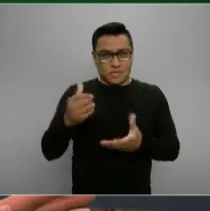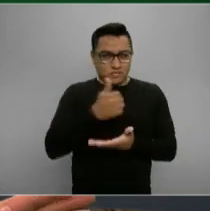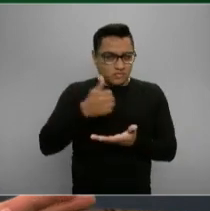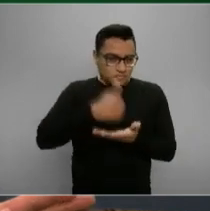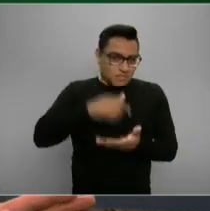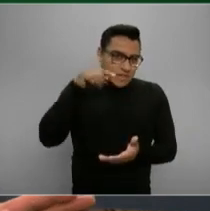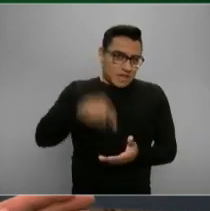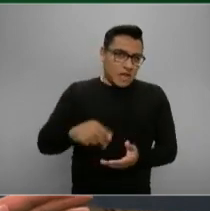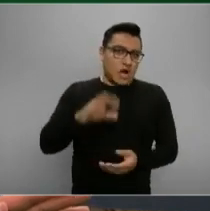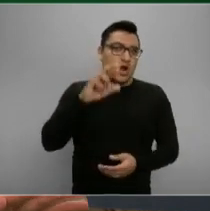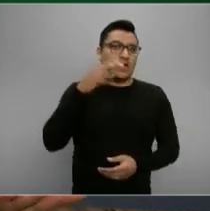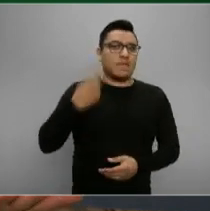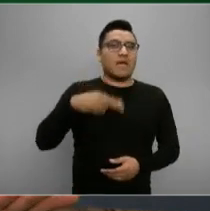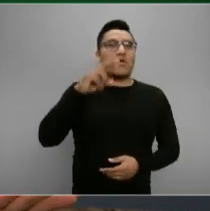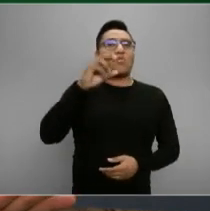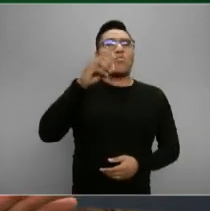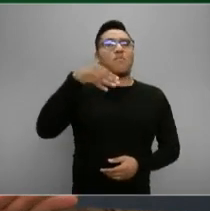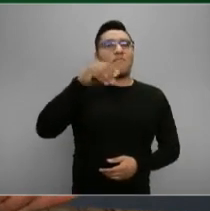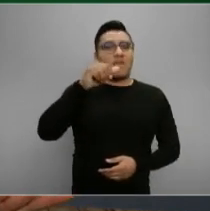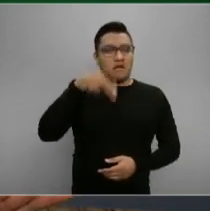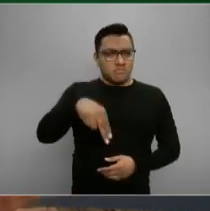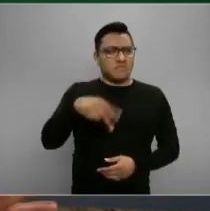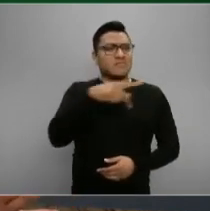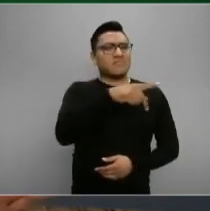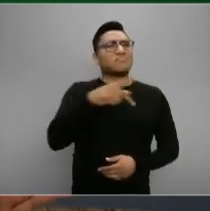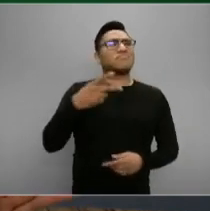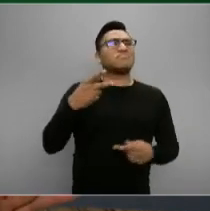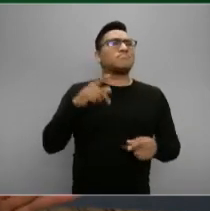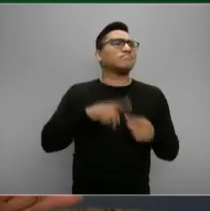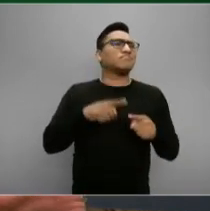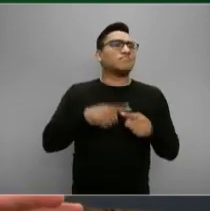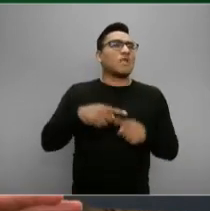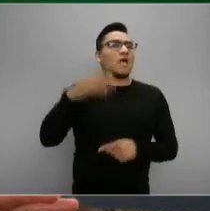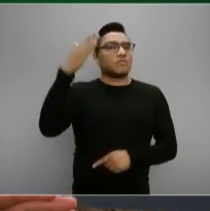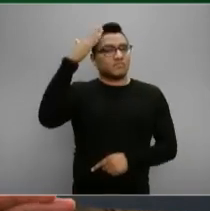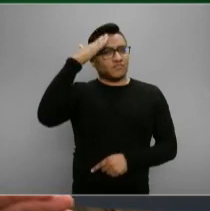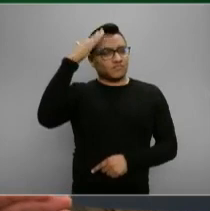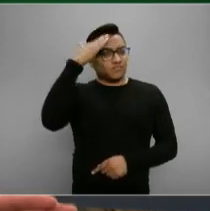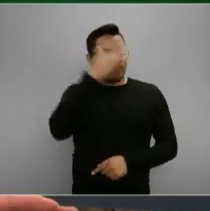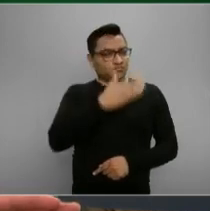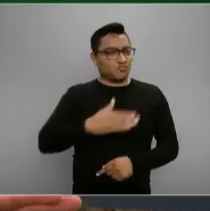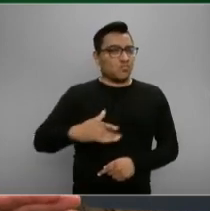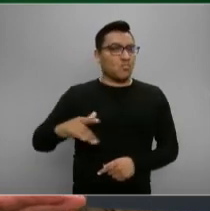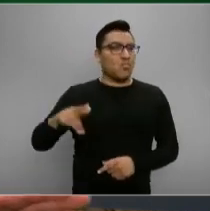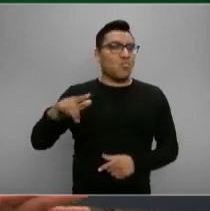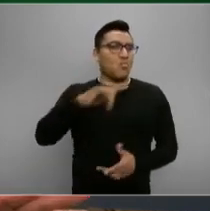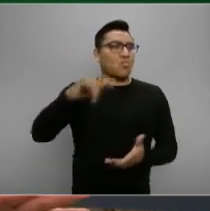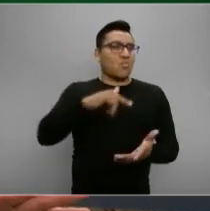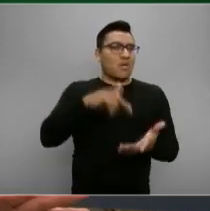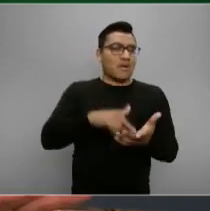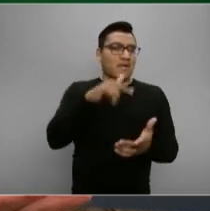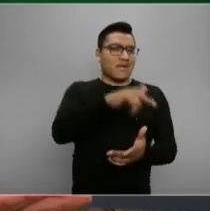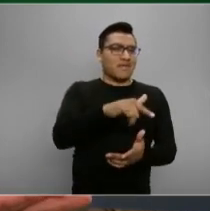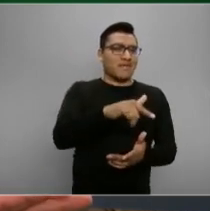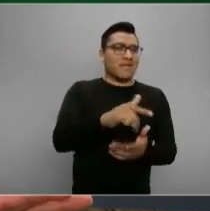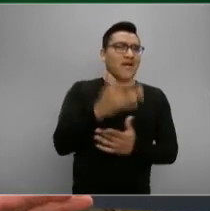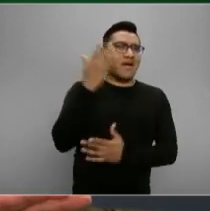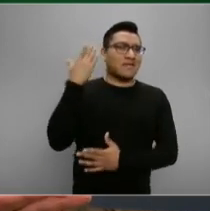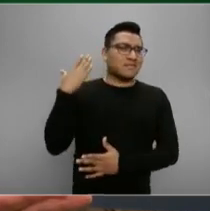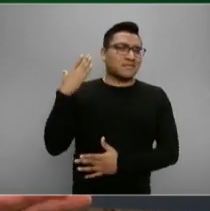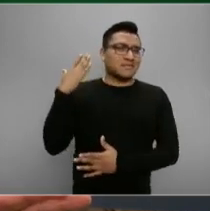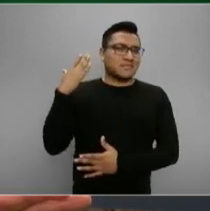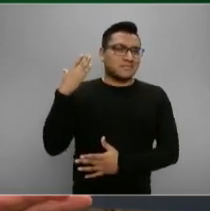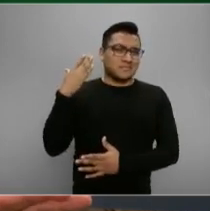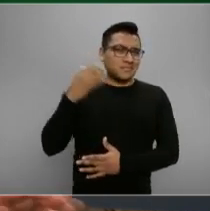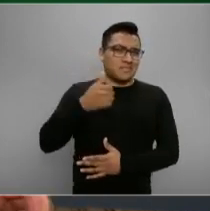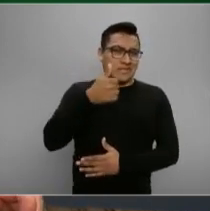Román Meyer Falcón, él encabeza una secretaría que quedó bastante maltrecha en